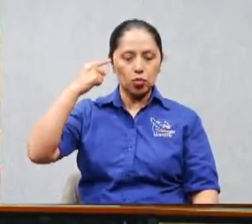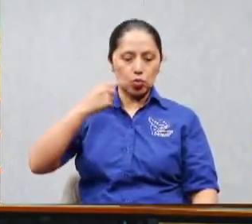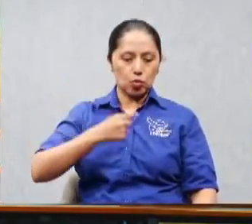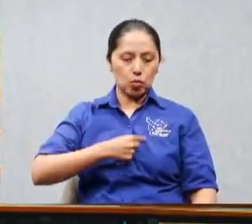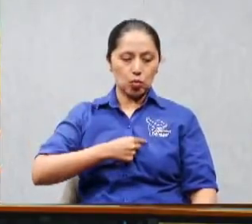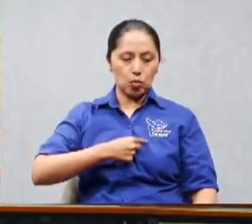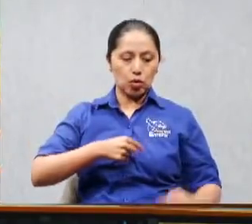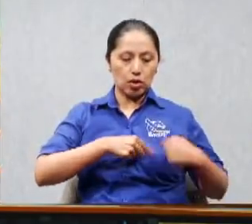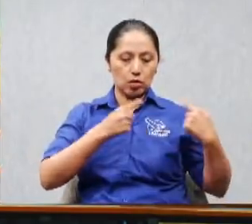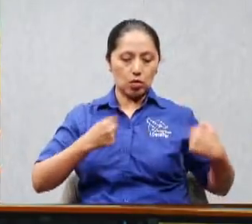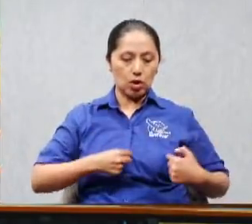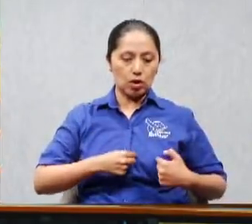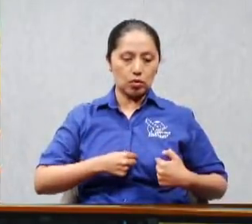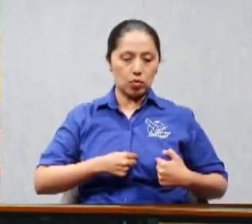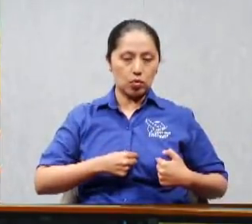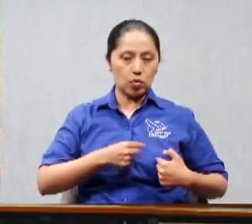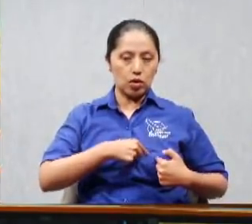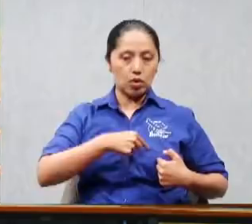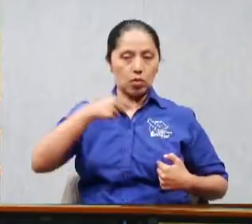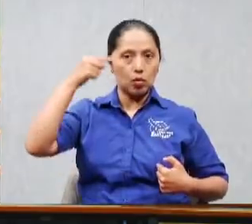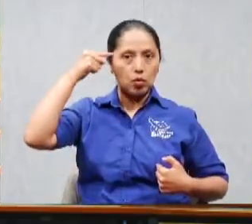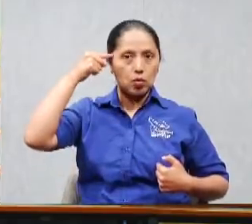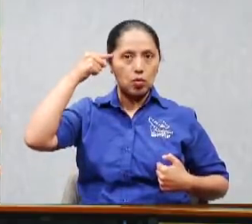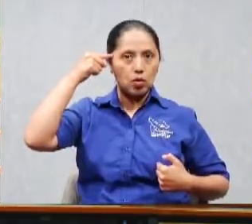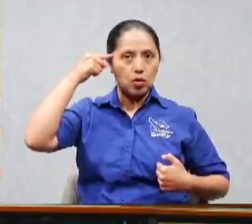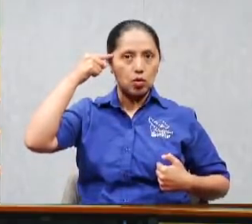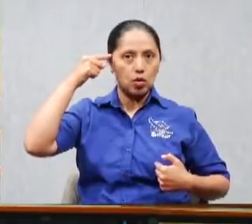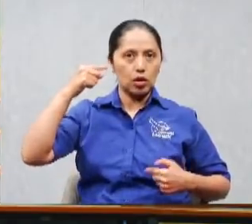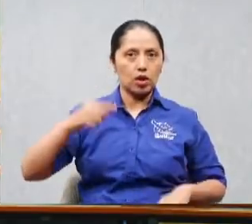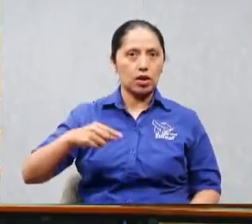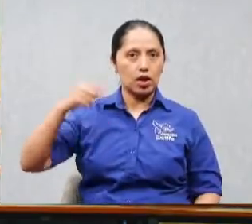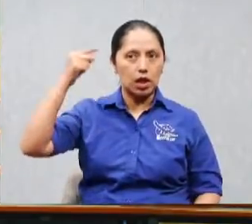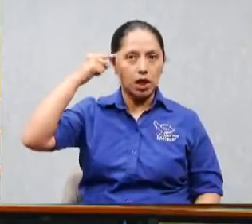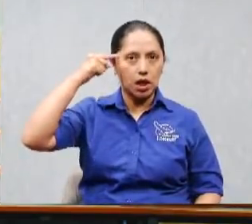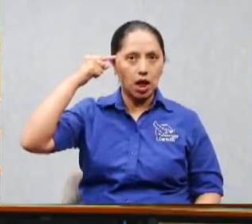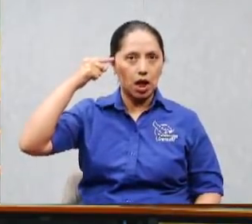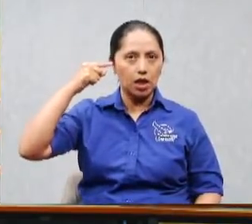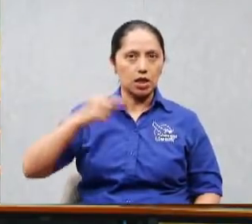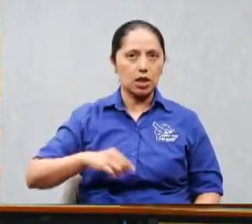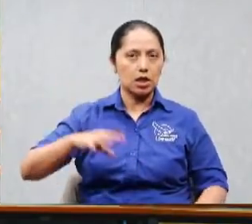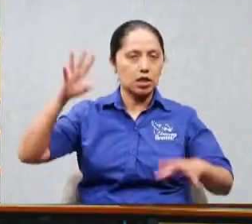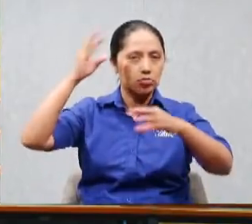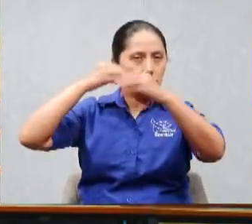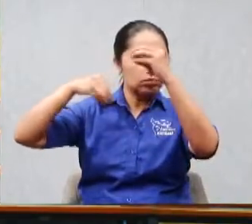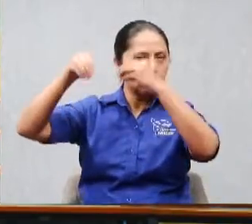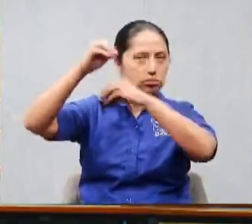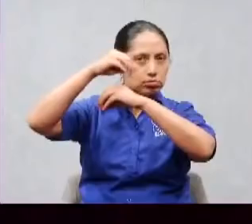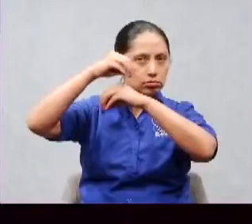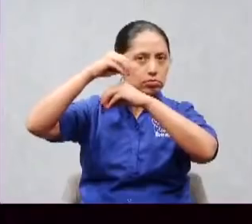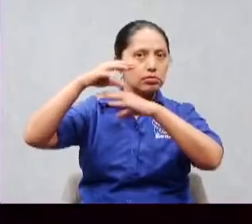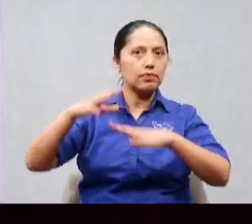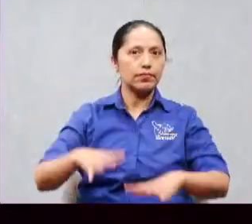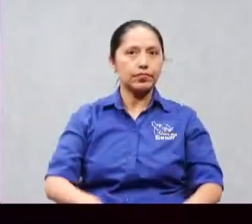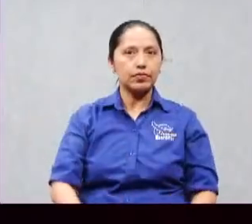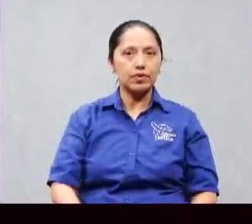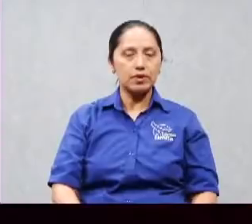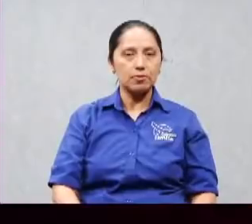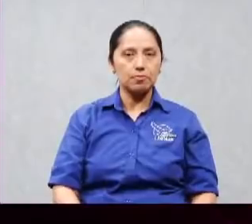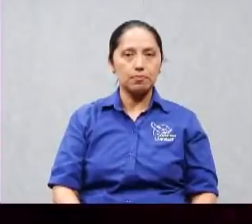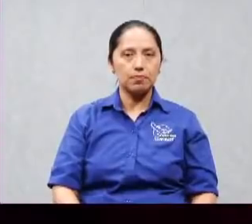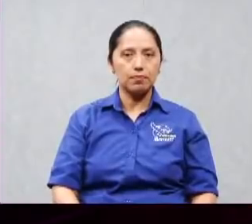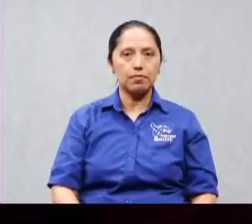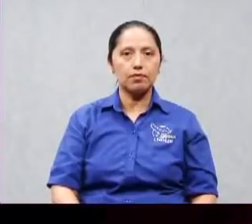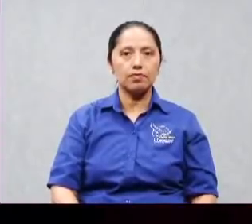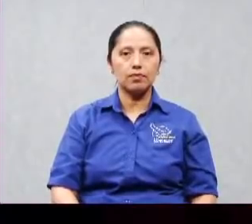Pero también tienen que ser procesados en nuestro cerebro. Y nuestro cerebro está aquí arribita hermano, en la cabeza.